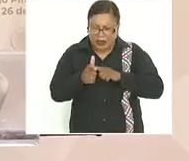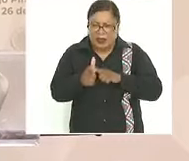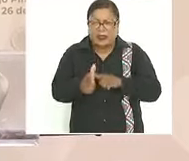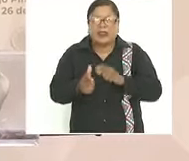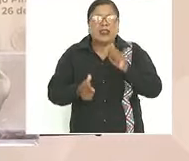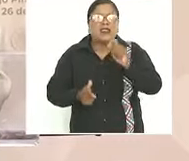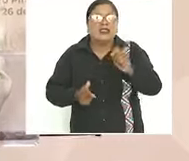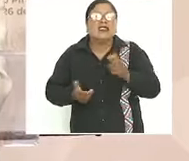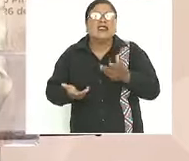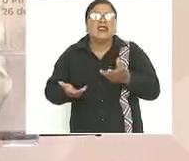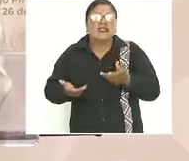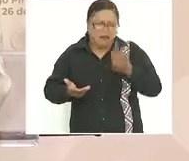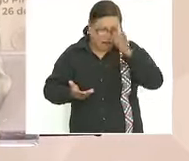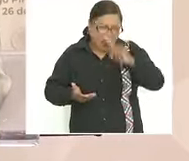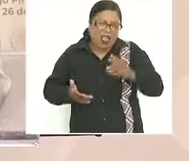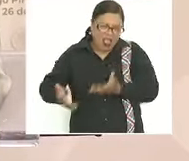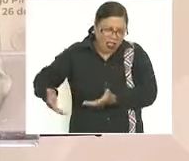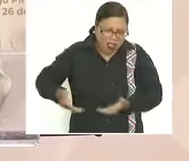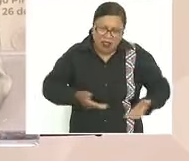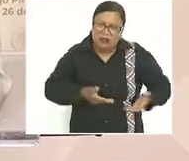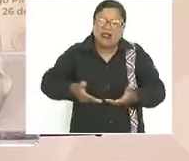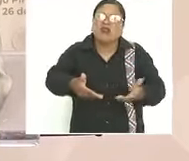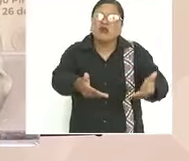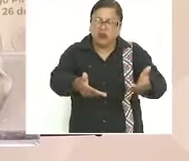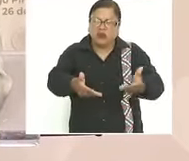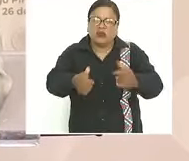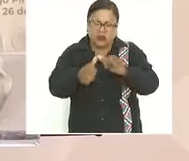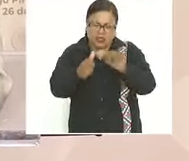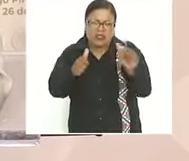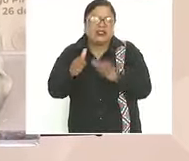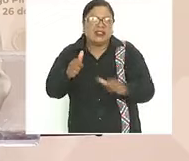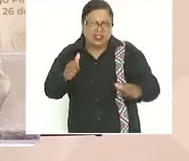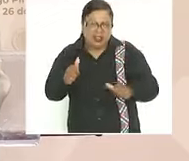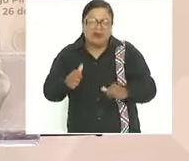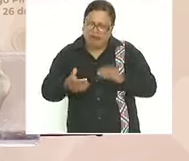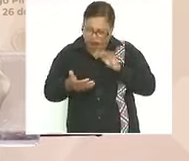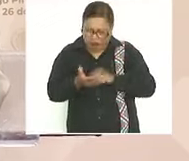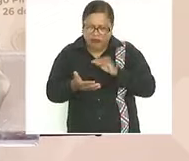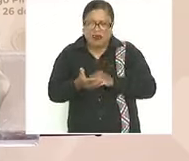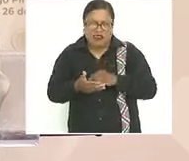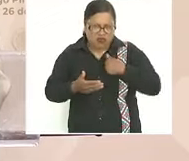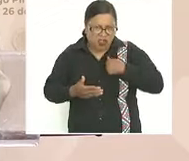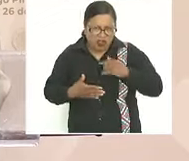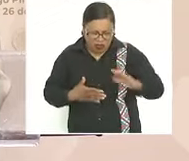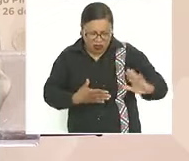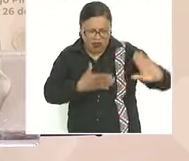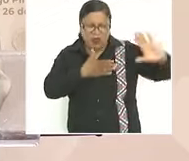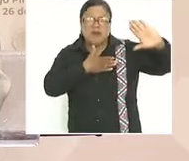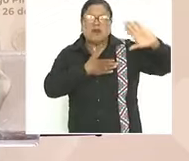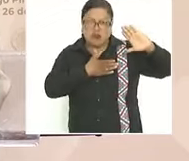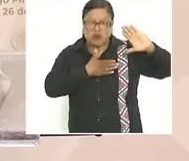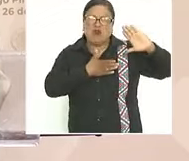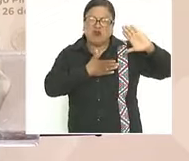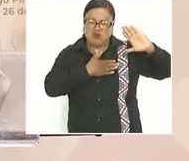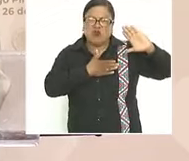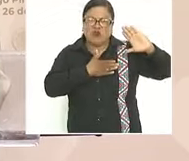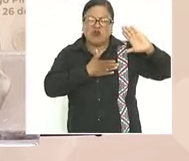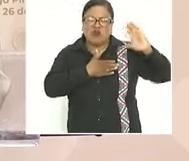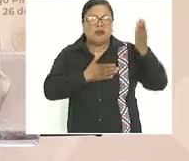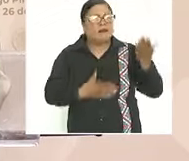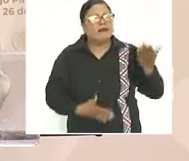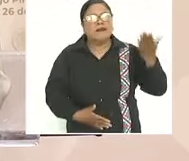los caminos artesanales hice el compromiso que cuando yo